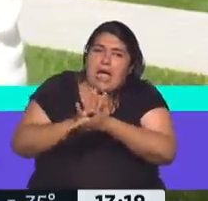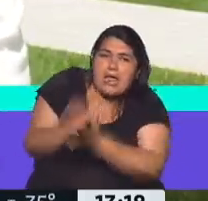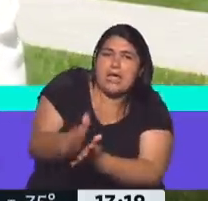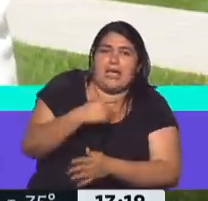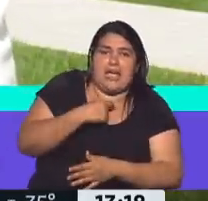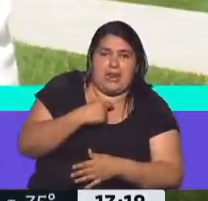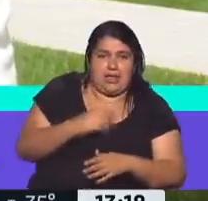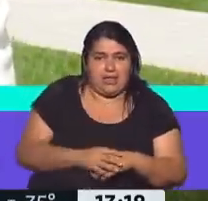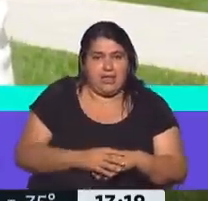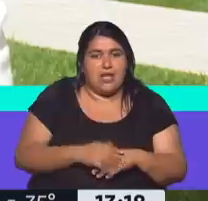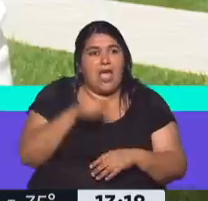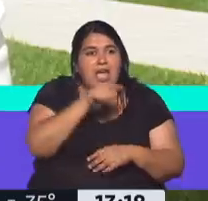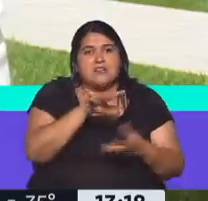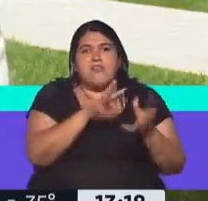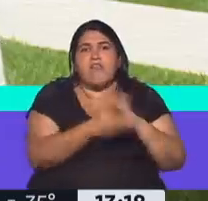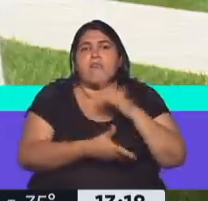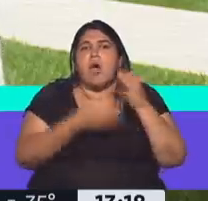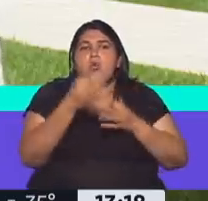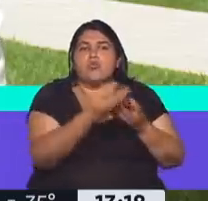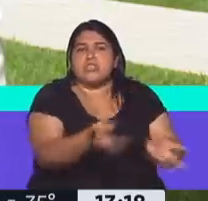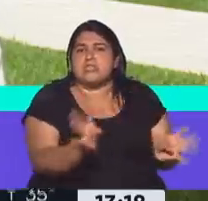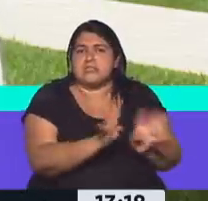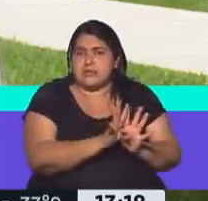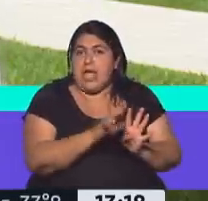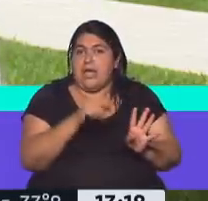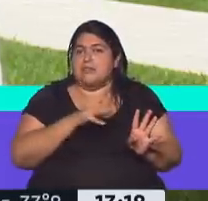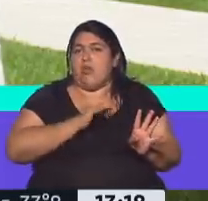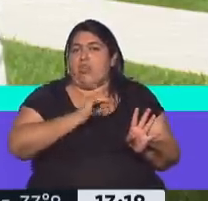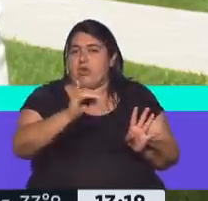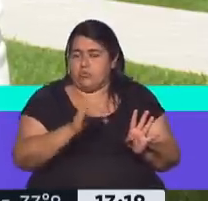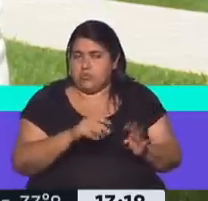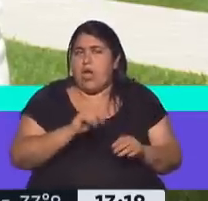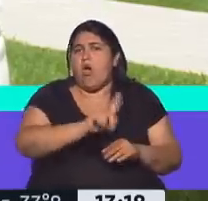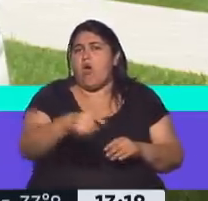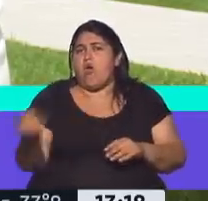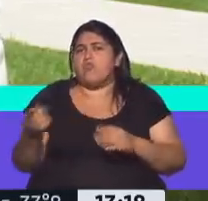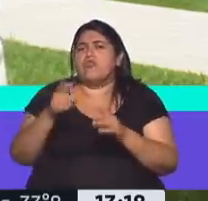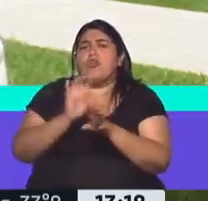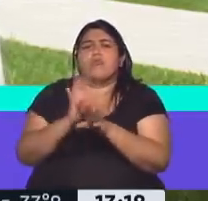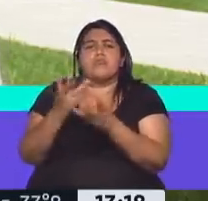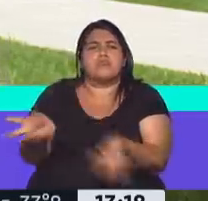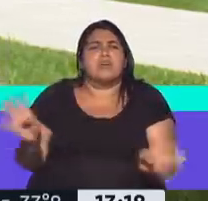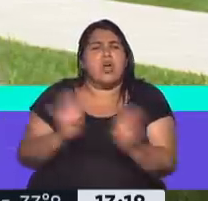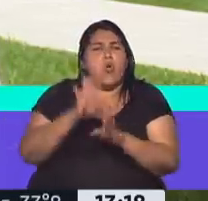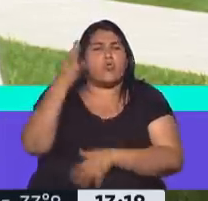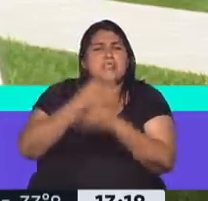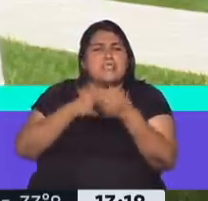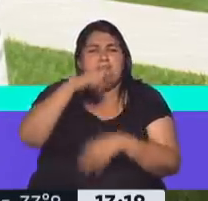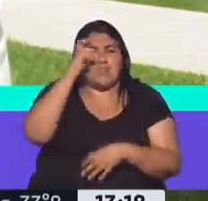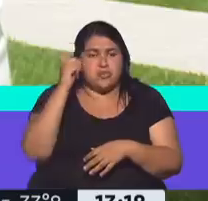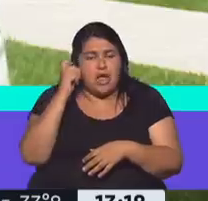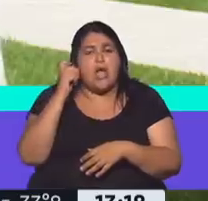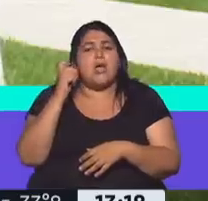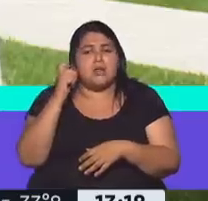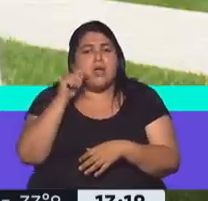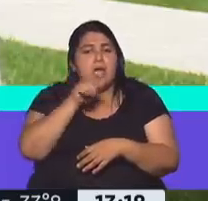sea que esto es parte de la mesa judicial de la provincia, así como hubo también una mesa a nivel nacional, una mesa judicial nacional, y esto